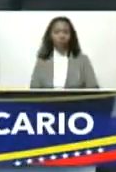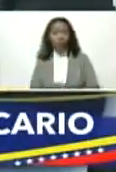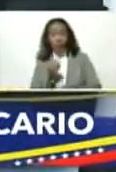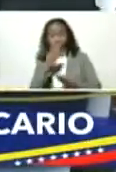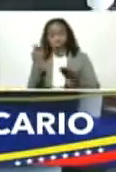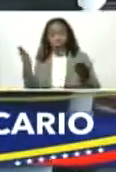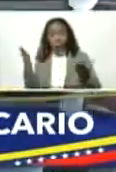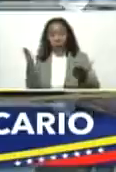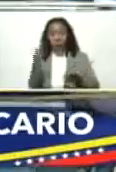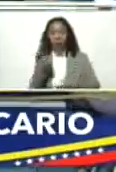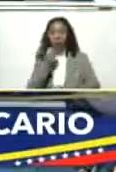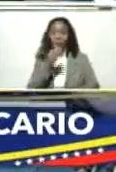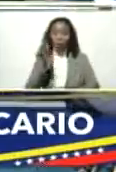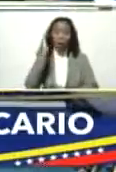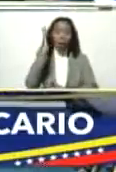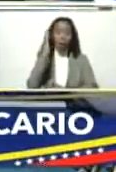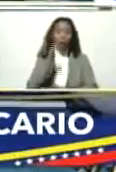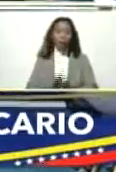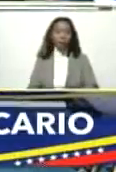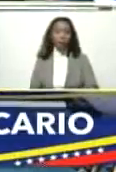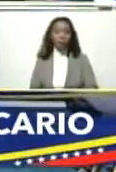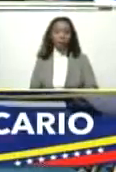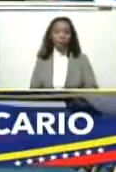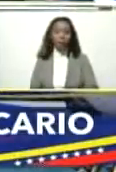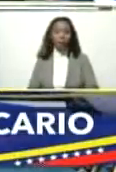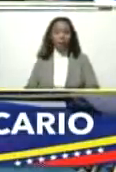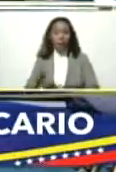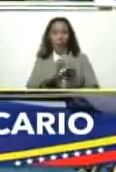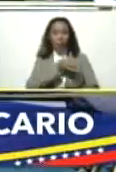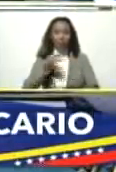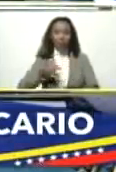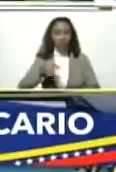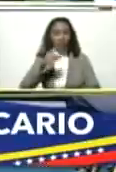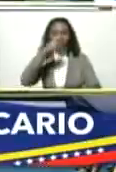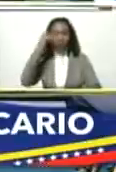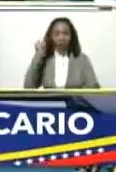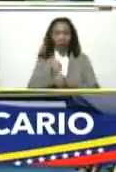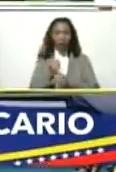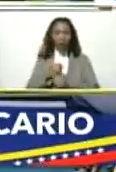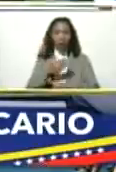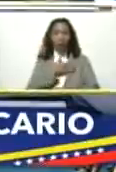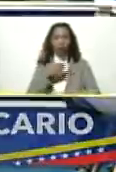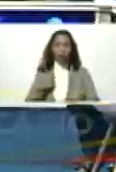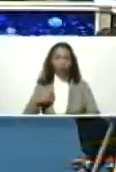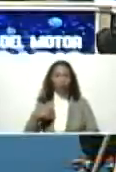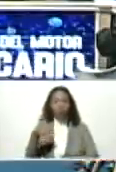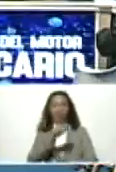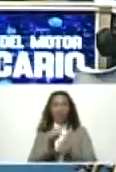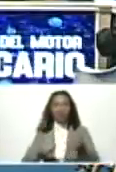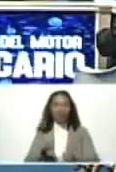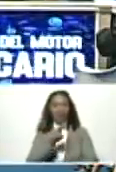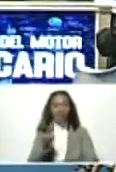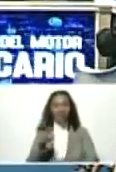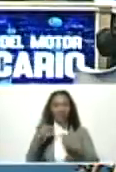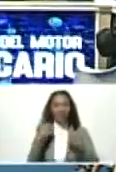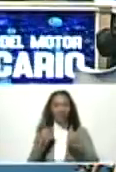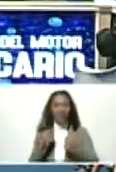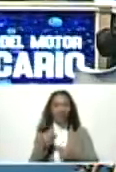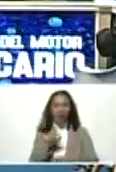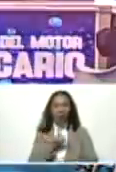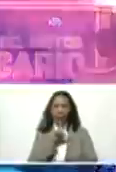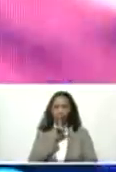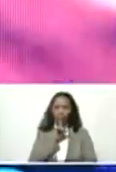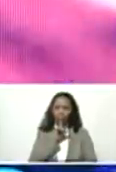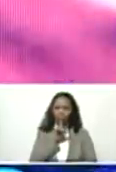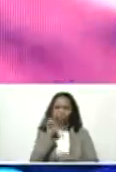buena jornada excelente jornada yo quisiera que el vicepresidente de economía que está tan calladito